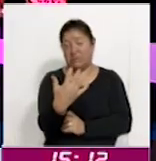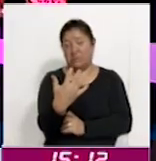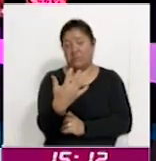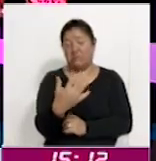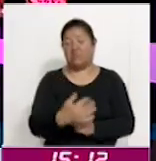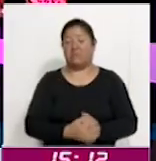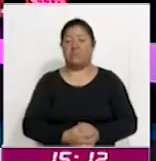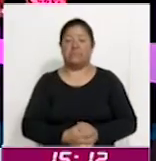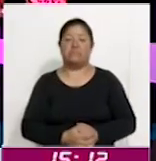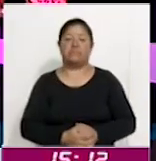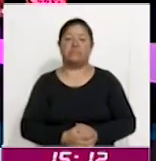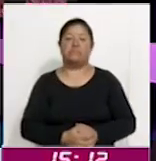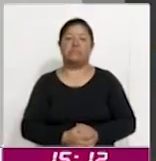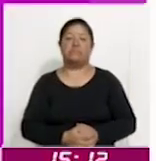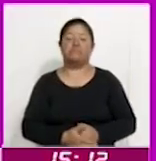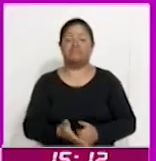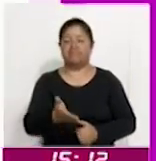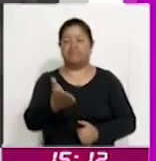tardes. ¿Qué ha pasado?